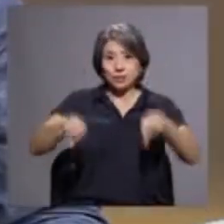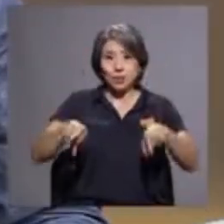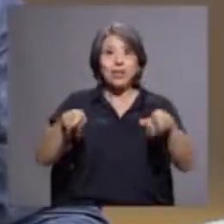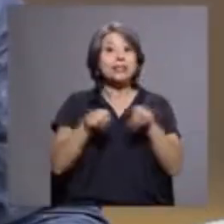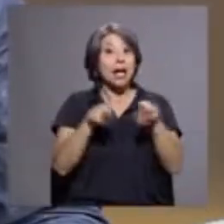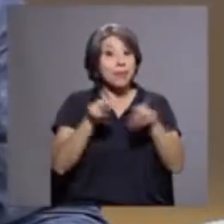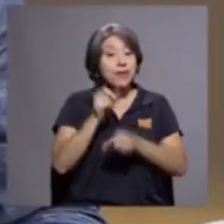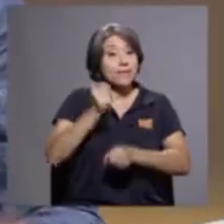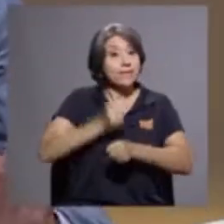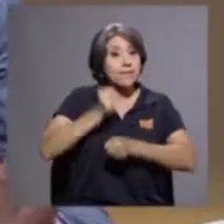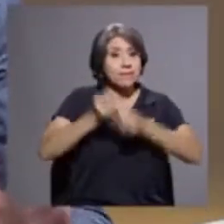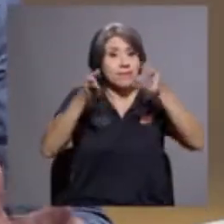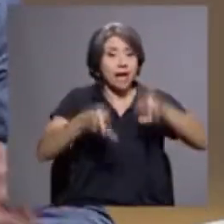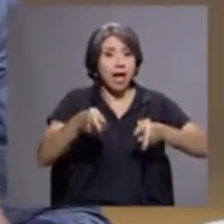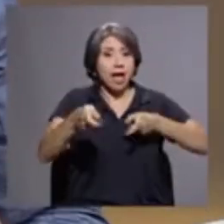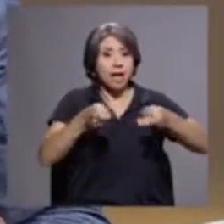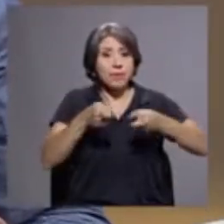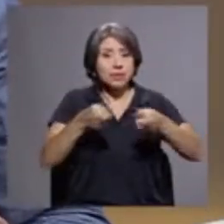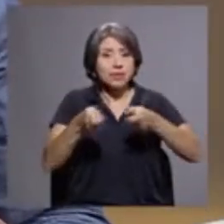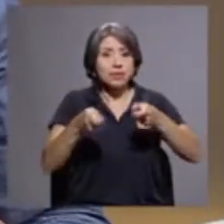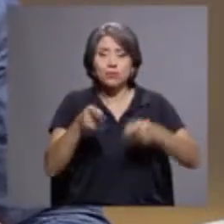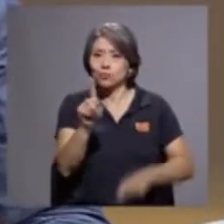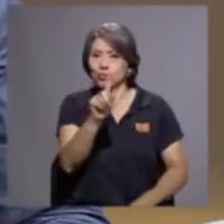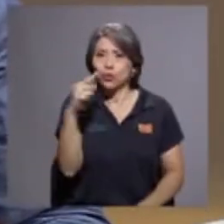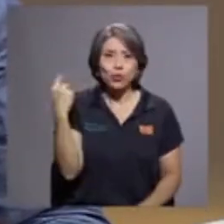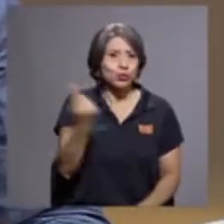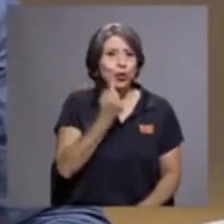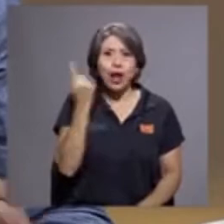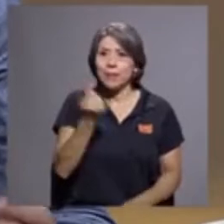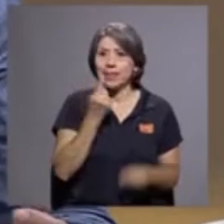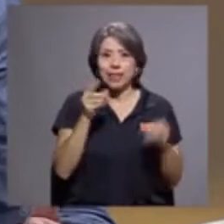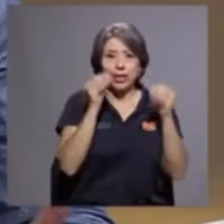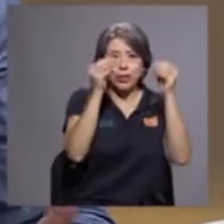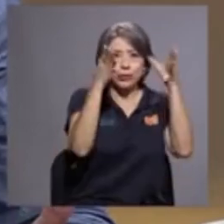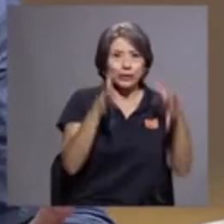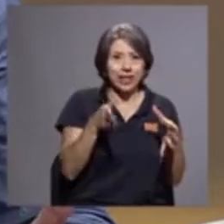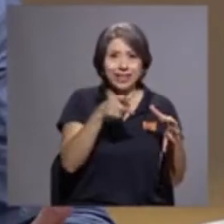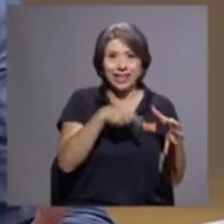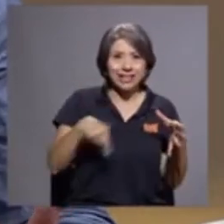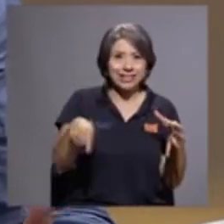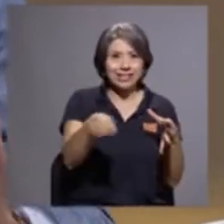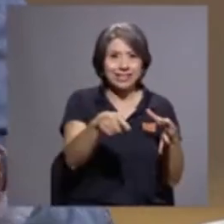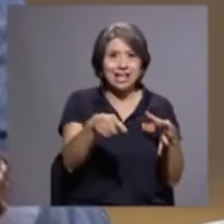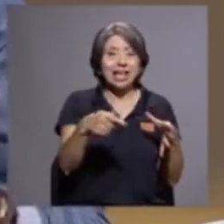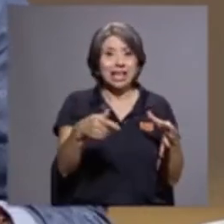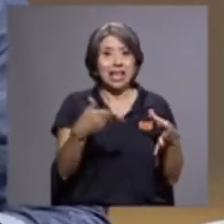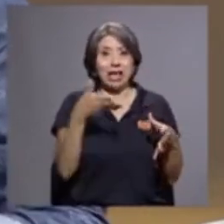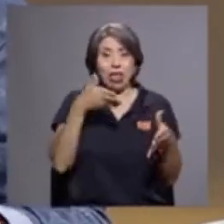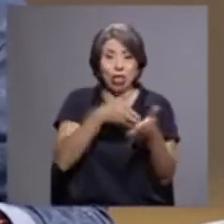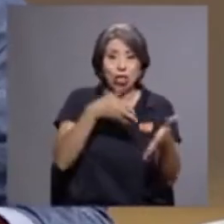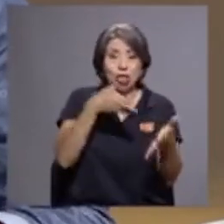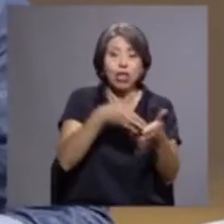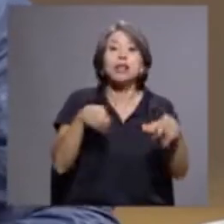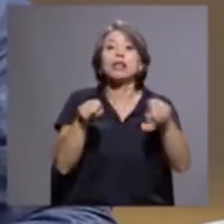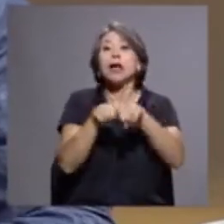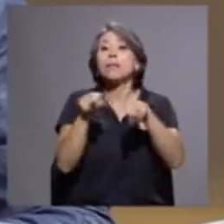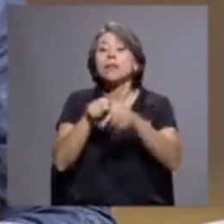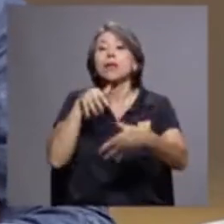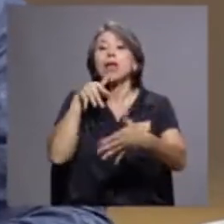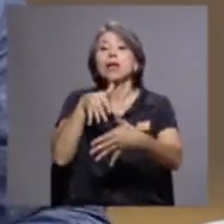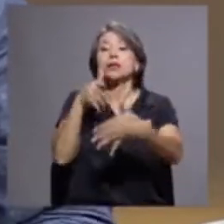administrativos, ¿verdad? Porque no solo es el cuerpo docente el que se ve en el tema de acoso, sino estudiantes,